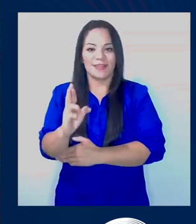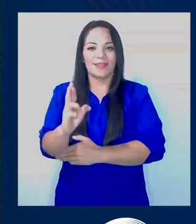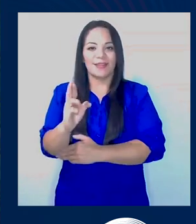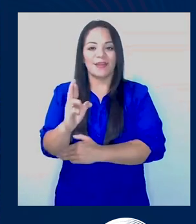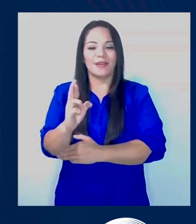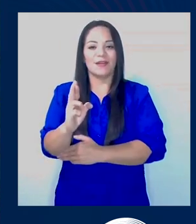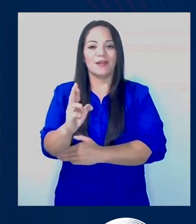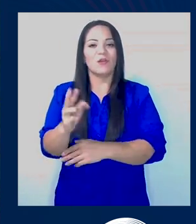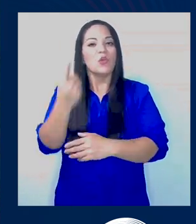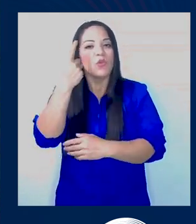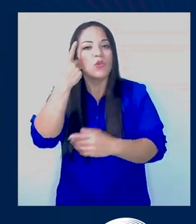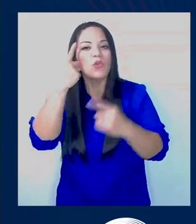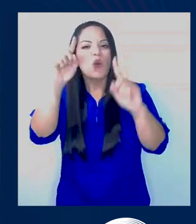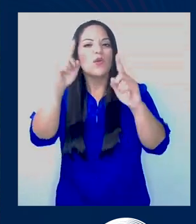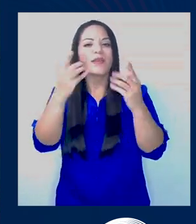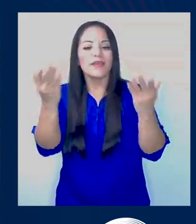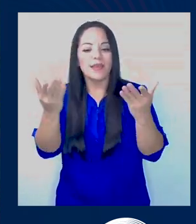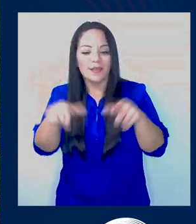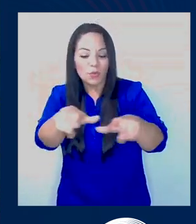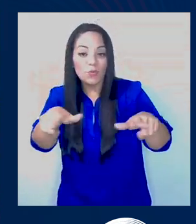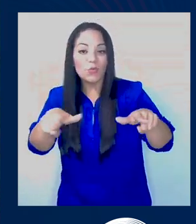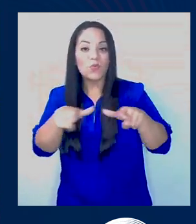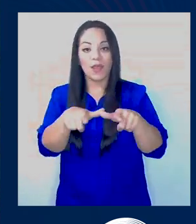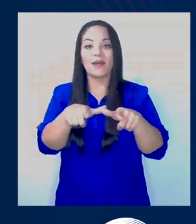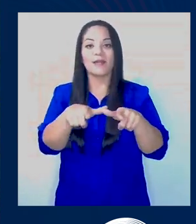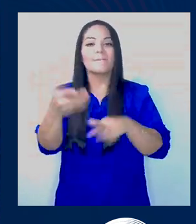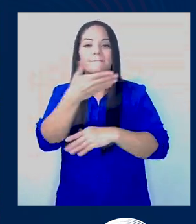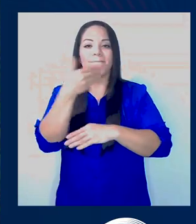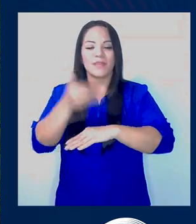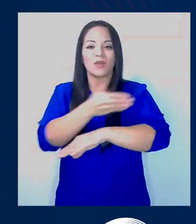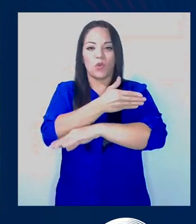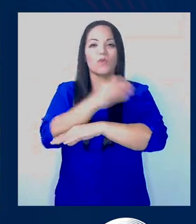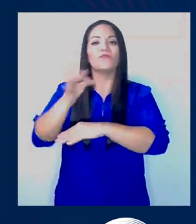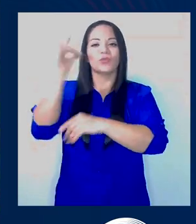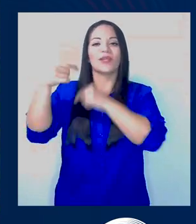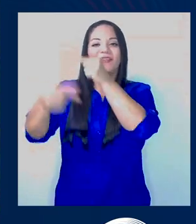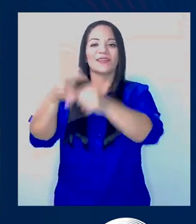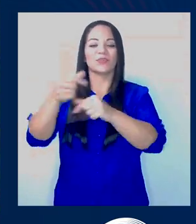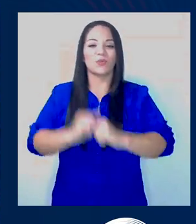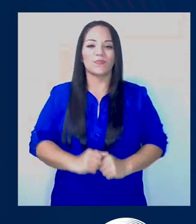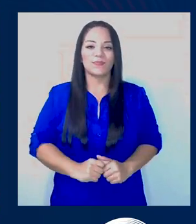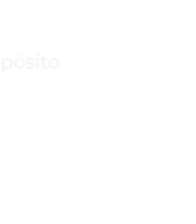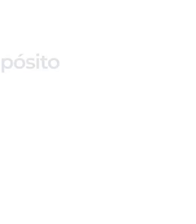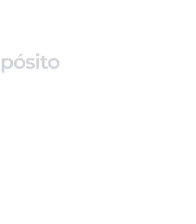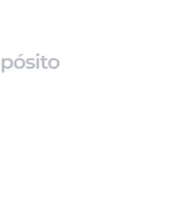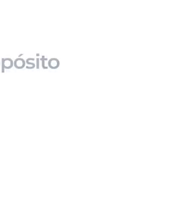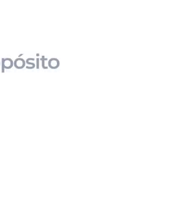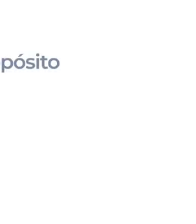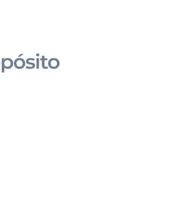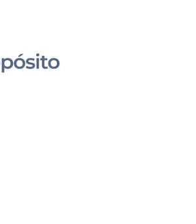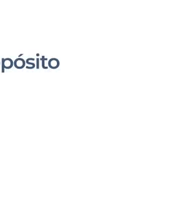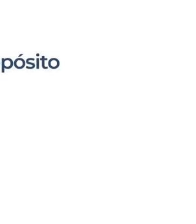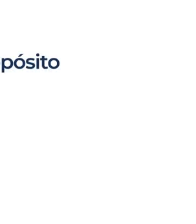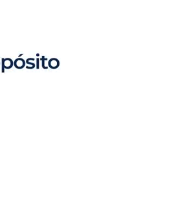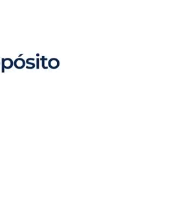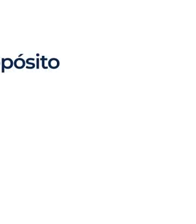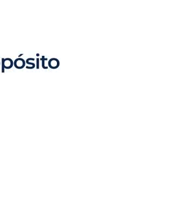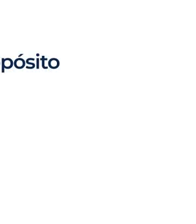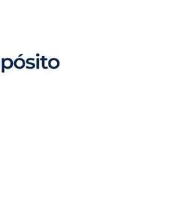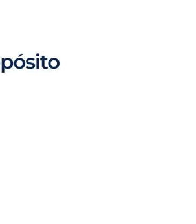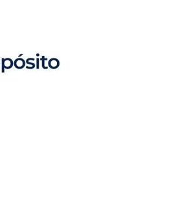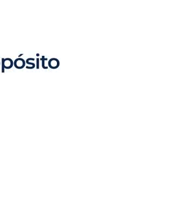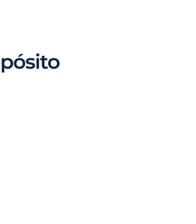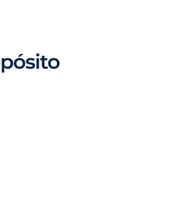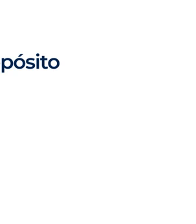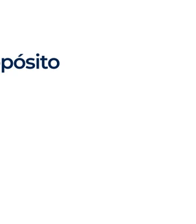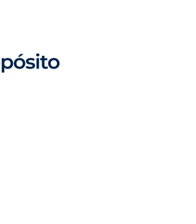sea un lugar donde la próxima generación viva mejor. El gobierno de la república